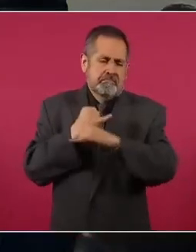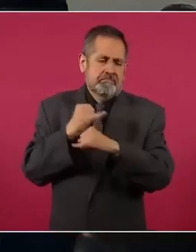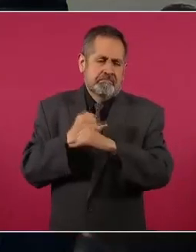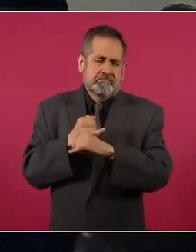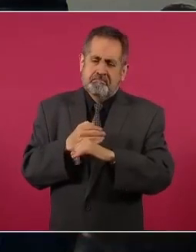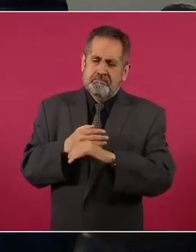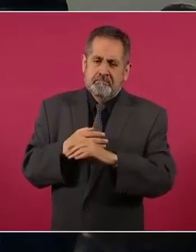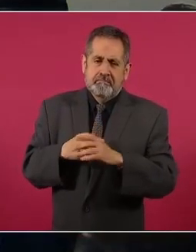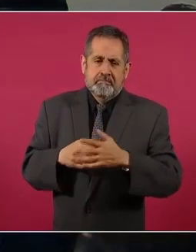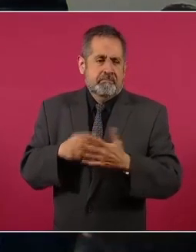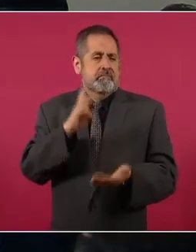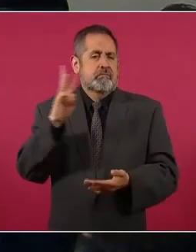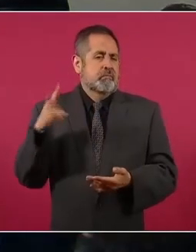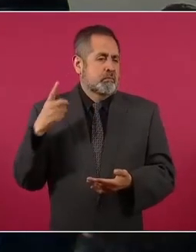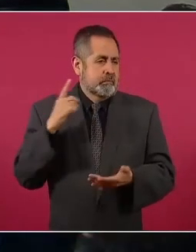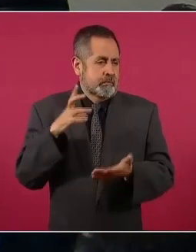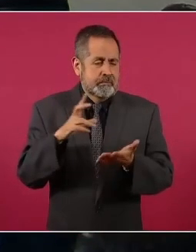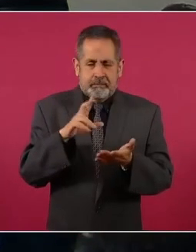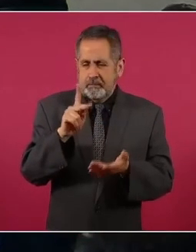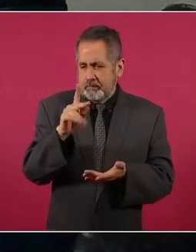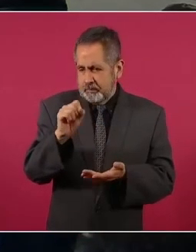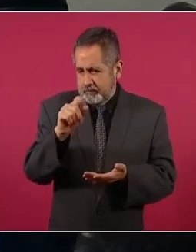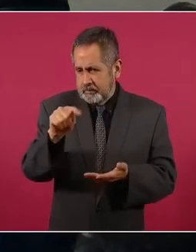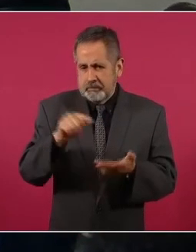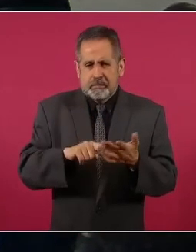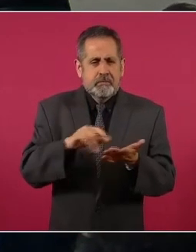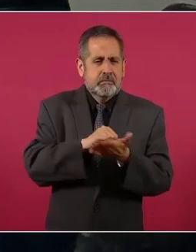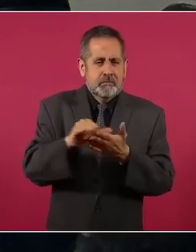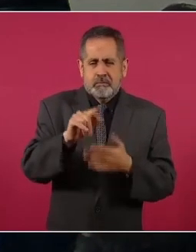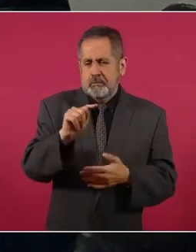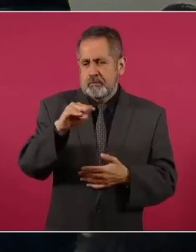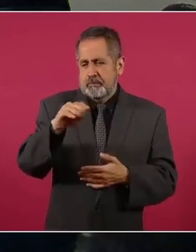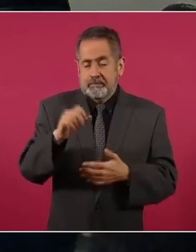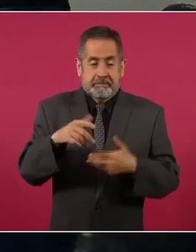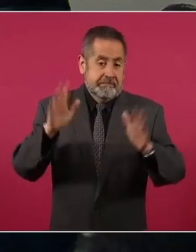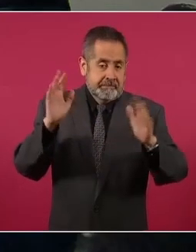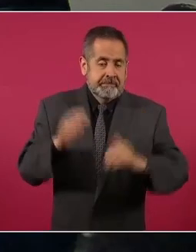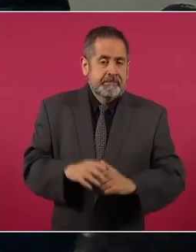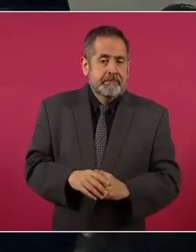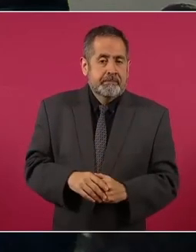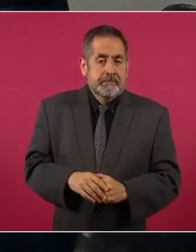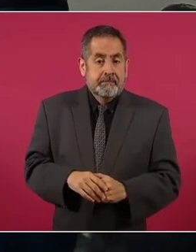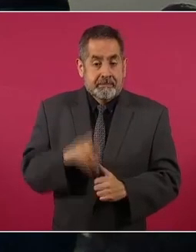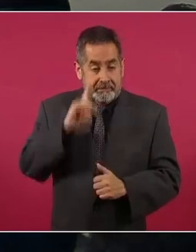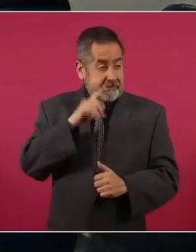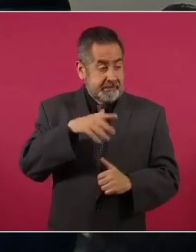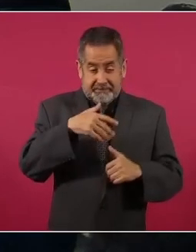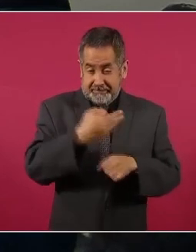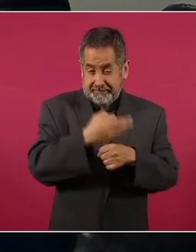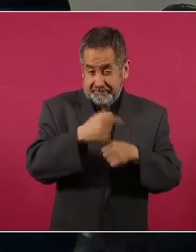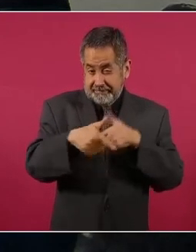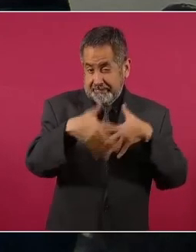Es Washington Post, es New York Times. Ahora con la marcha, todos ellos.